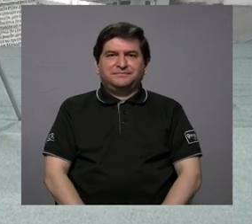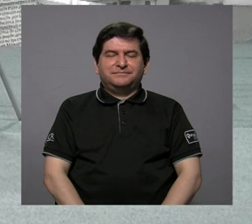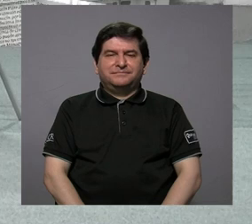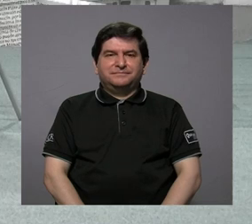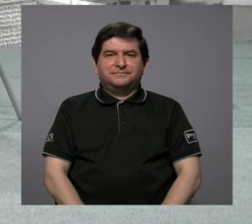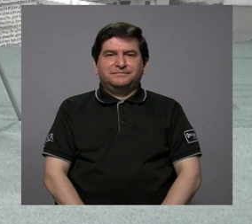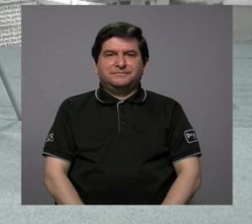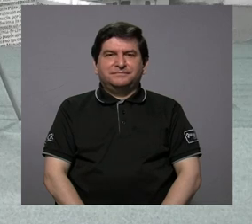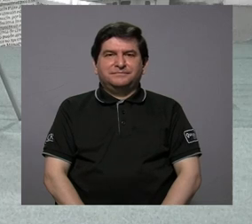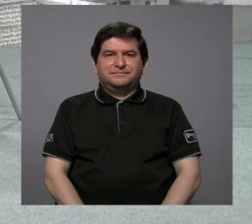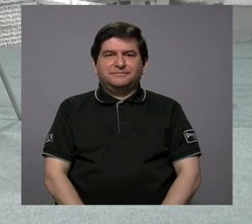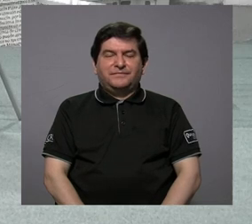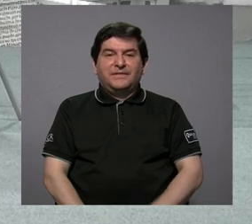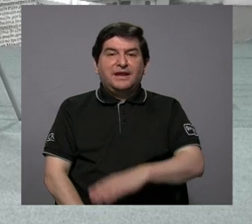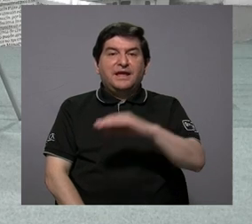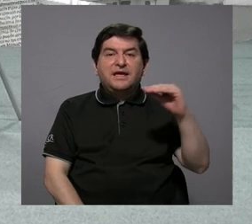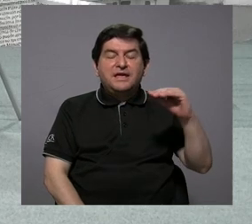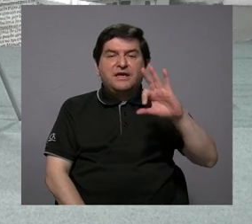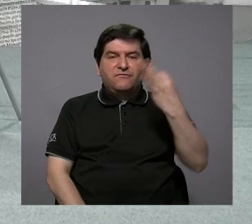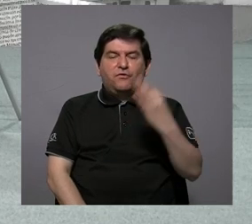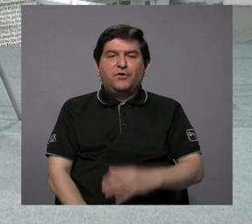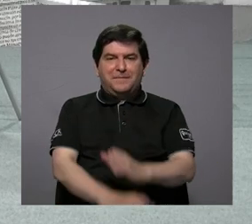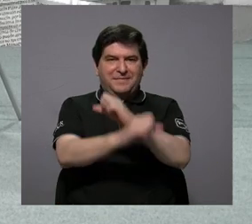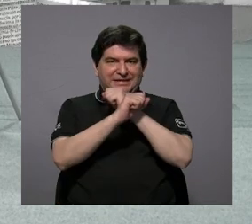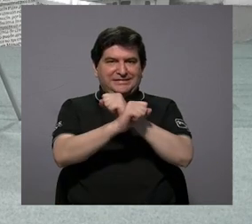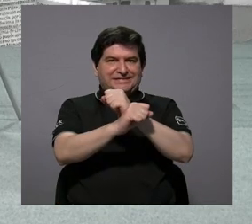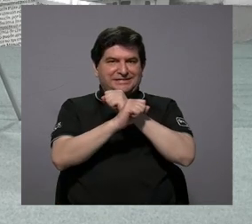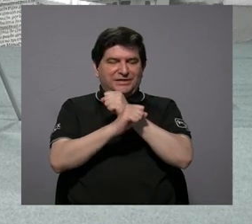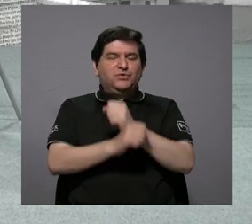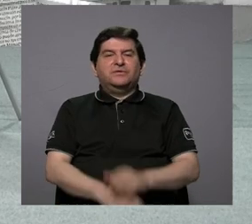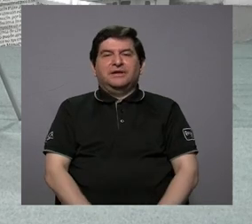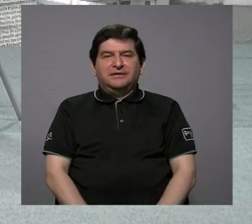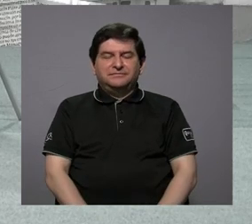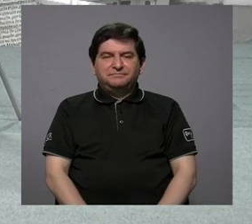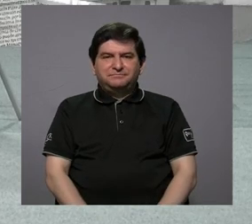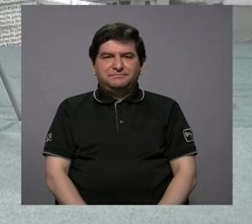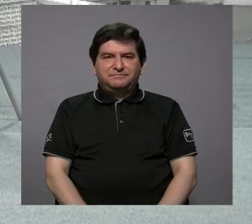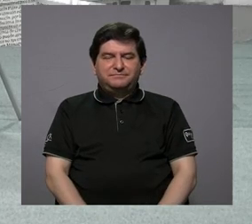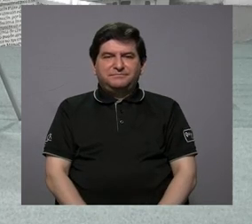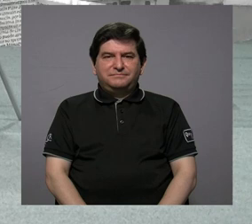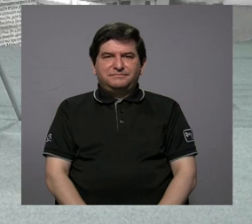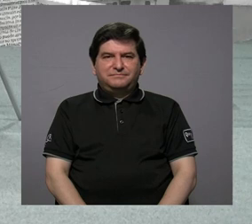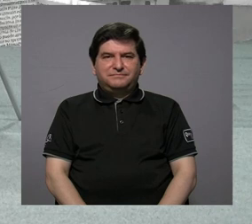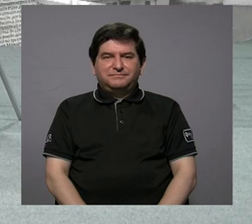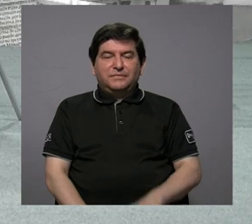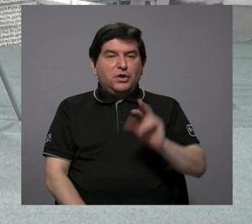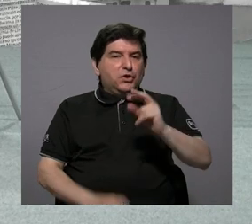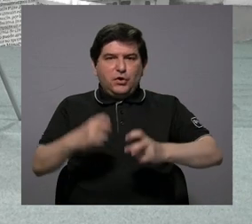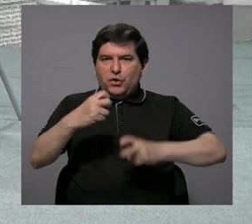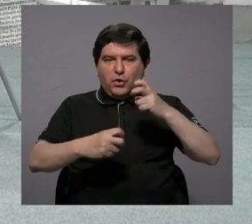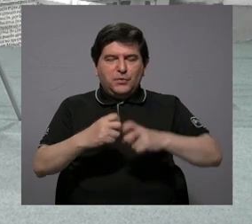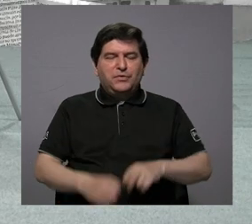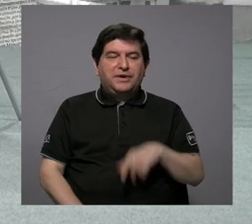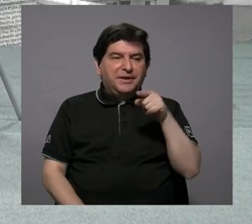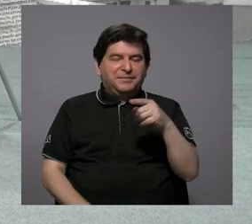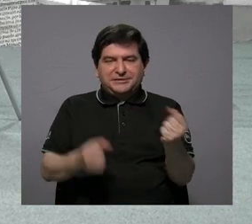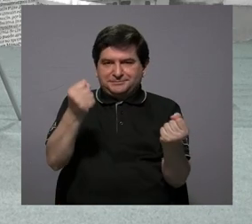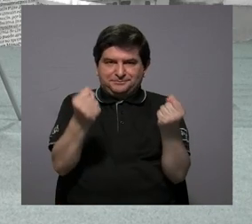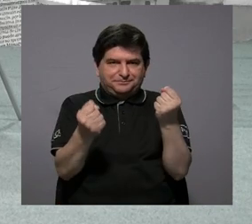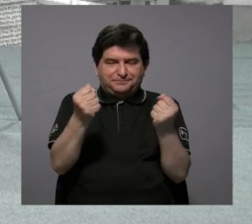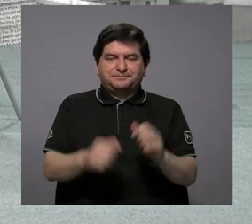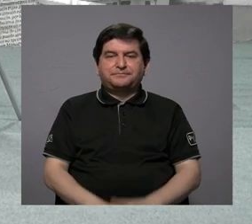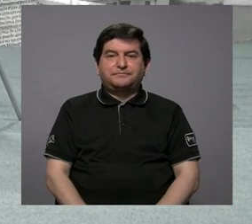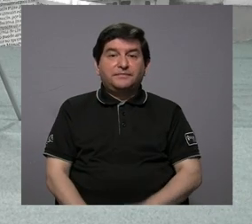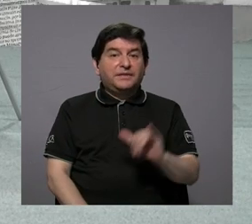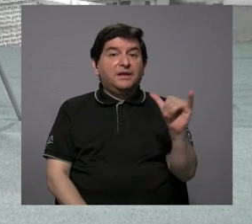cómo hacerlo de forma segura porque efectivamente no tenga ningún contratiempo con su